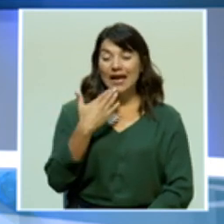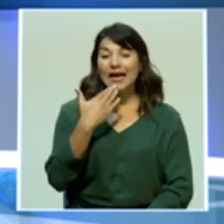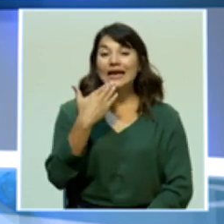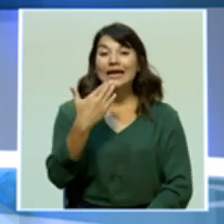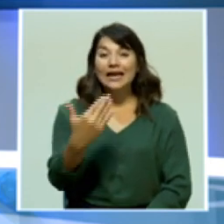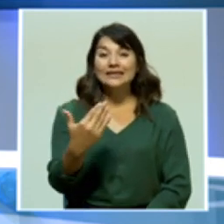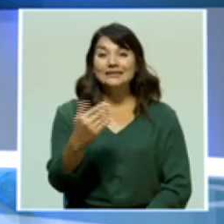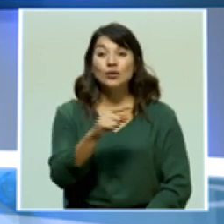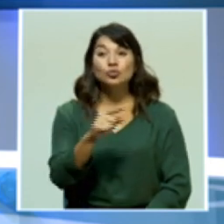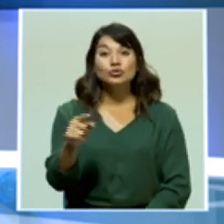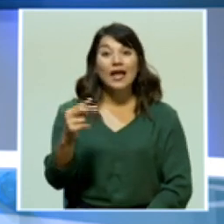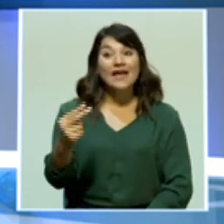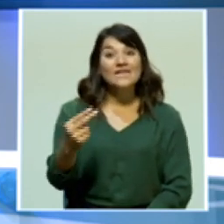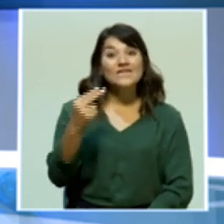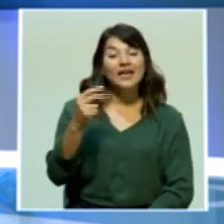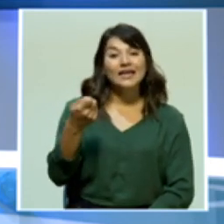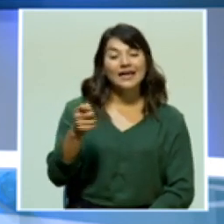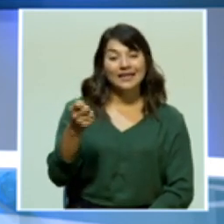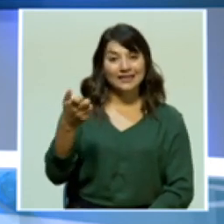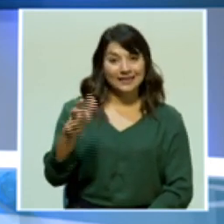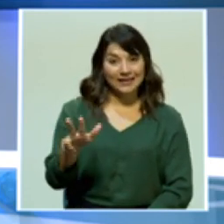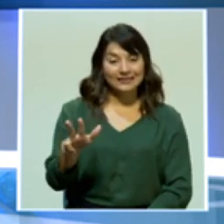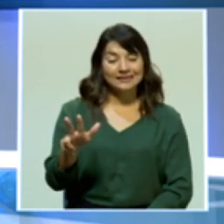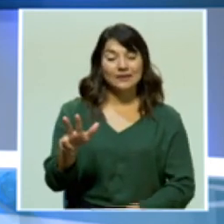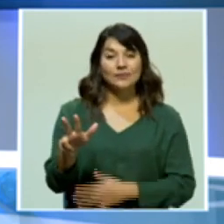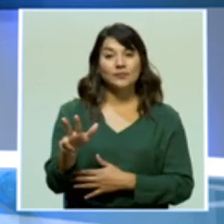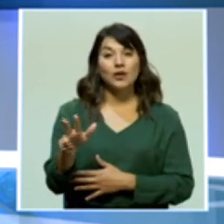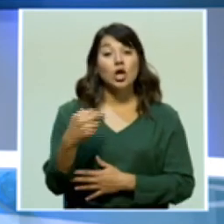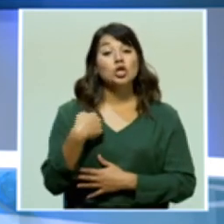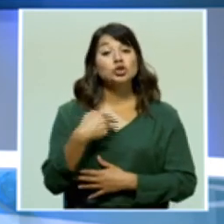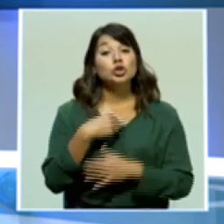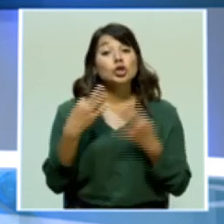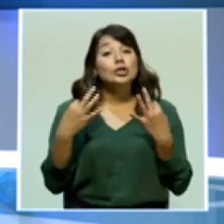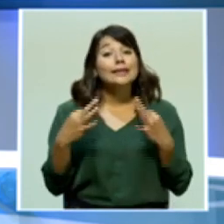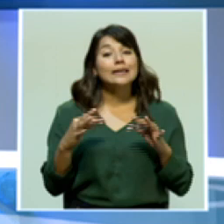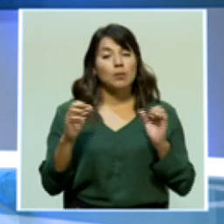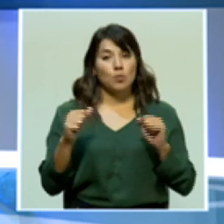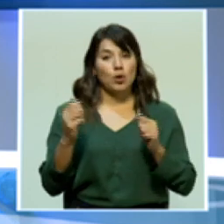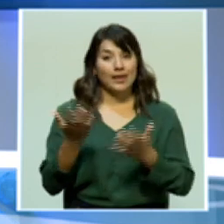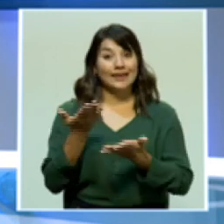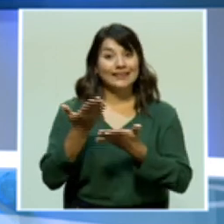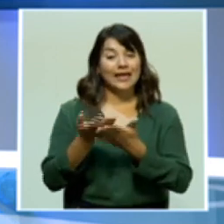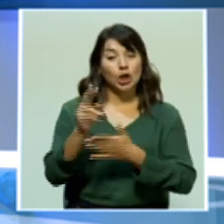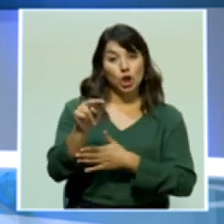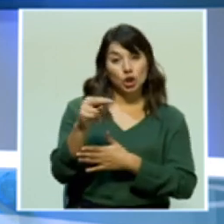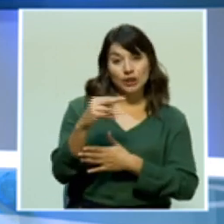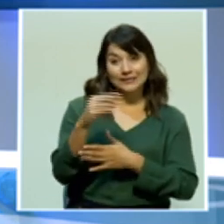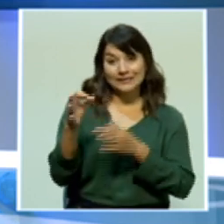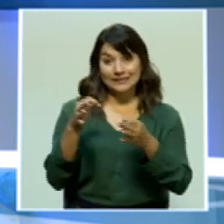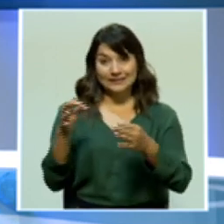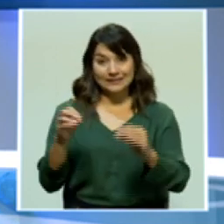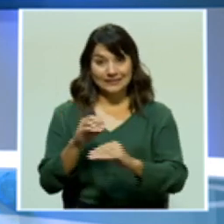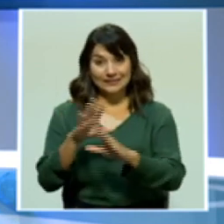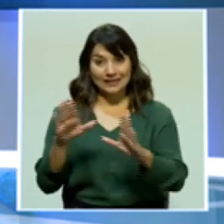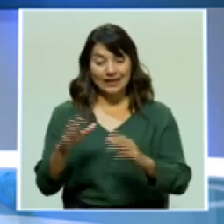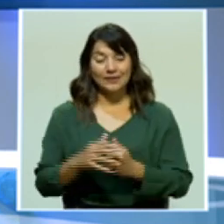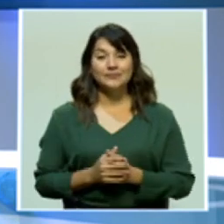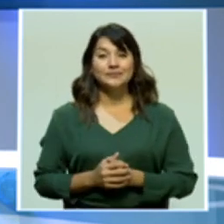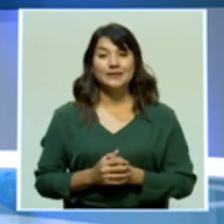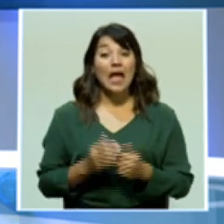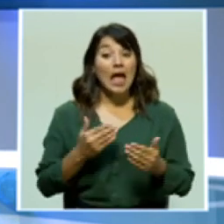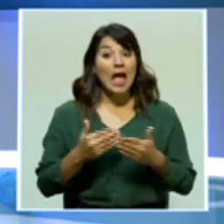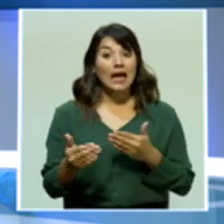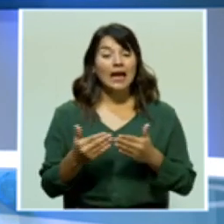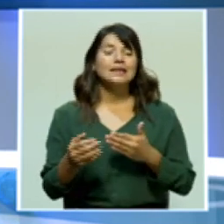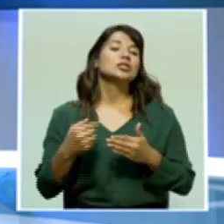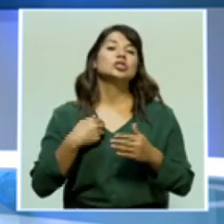por informarse con la señal de Canal 13. Intentamos darle noticias y contexto. En